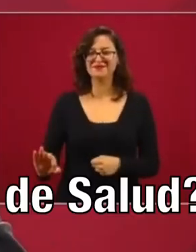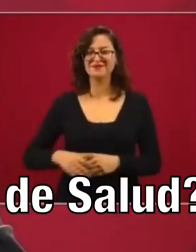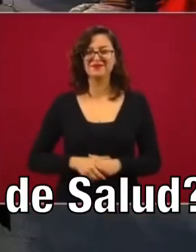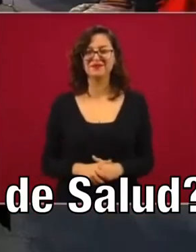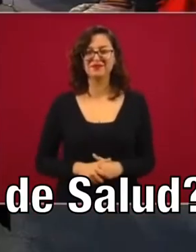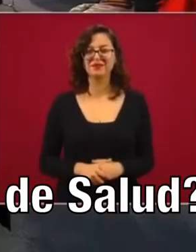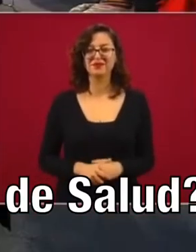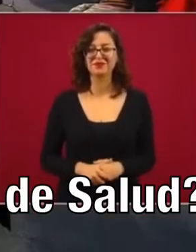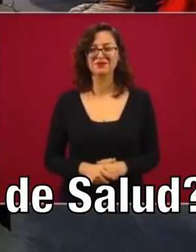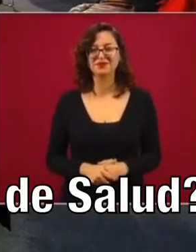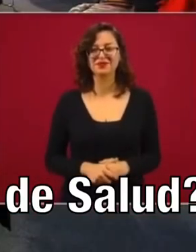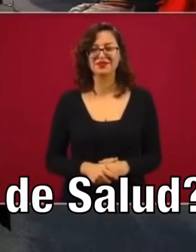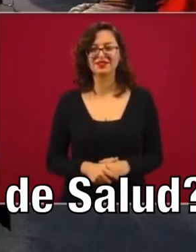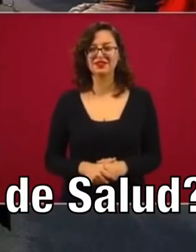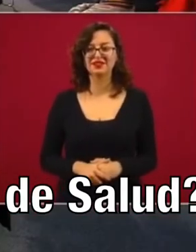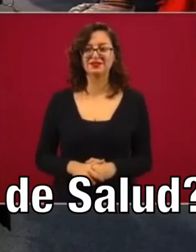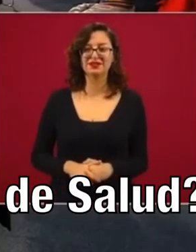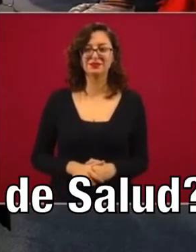Sí.